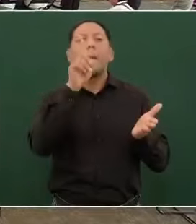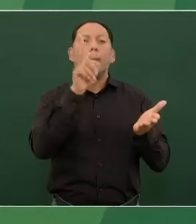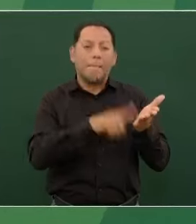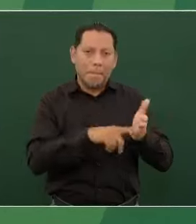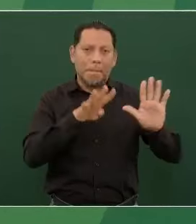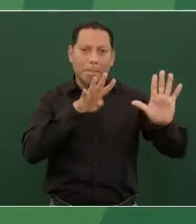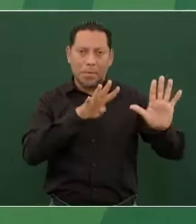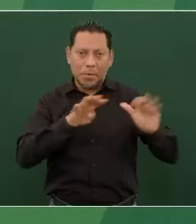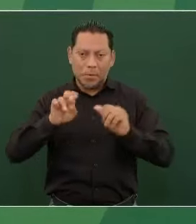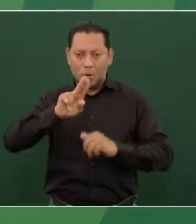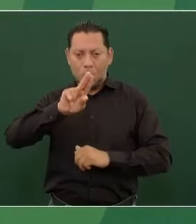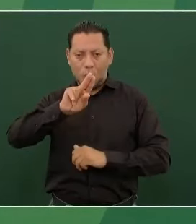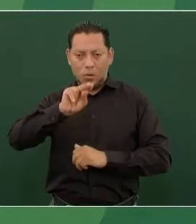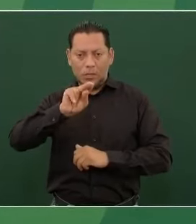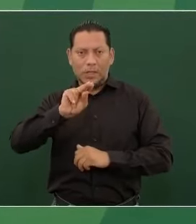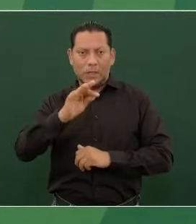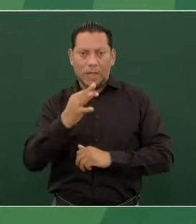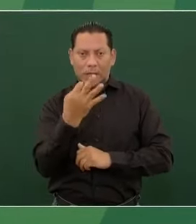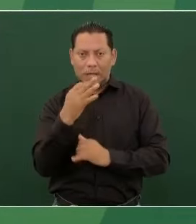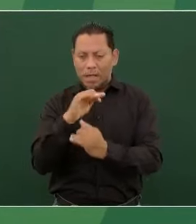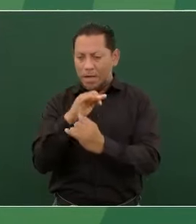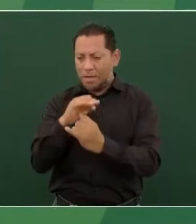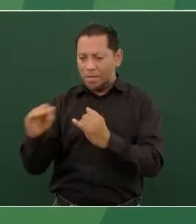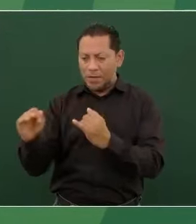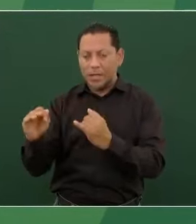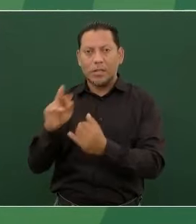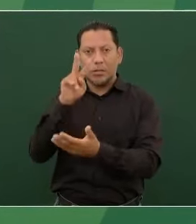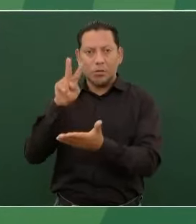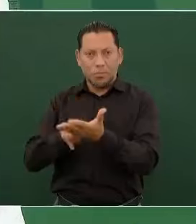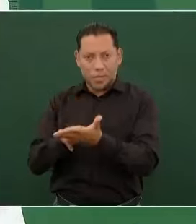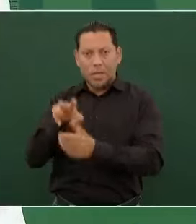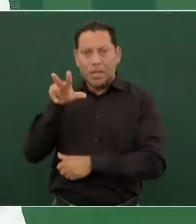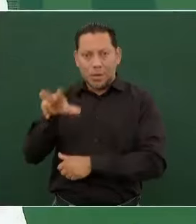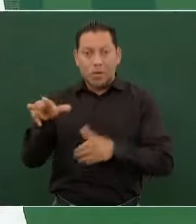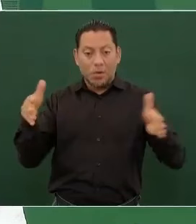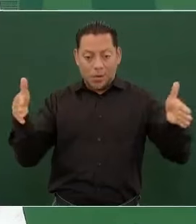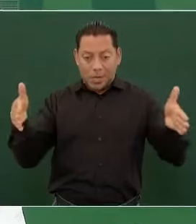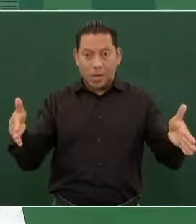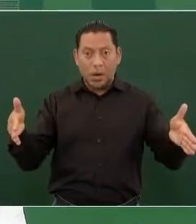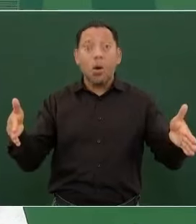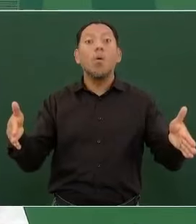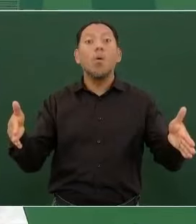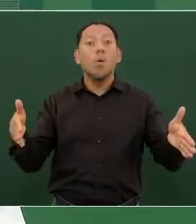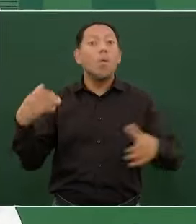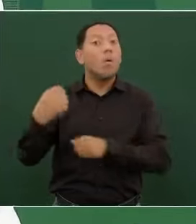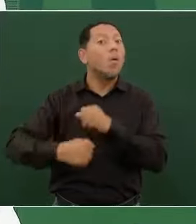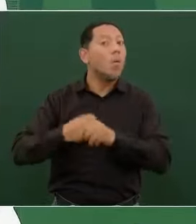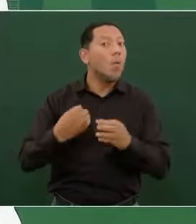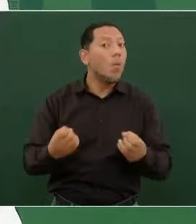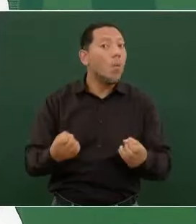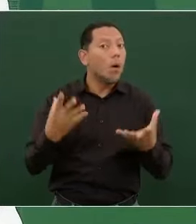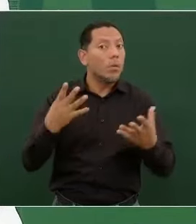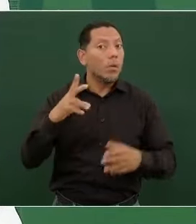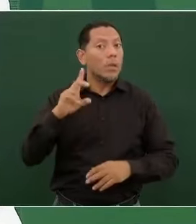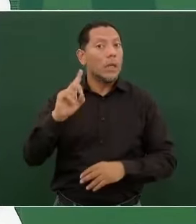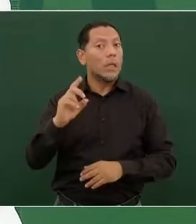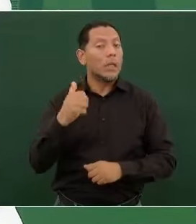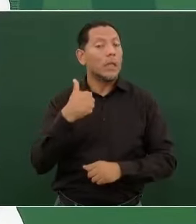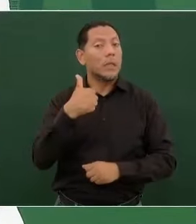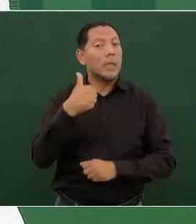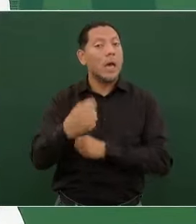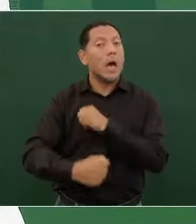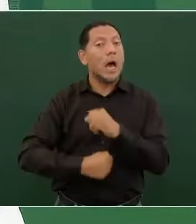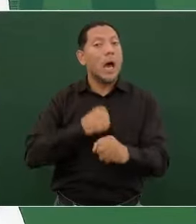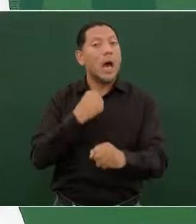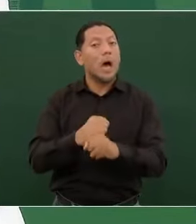a finales del 2018, 36 años que